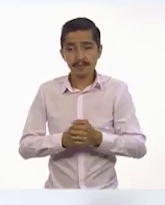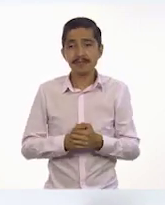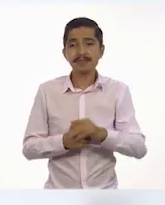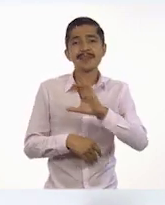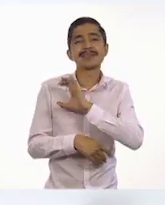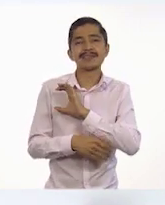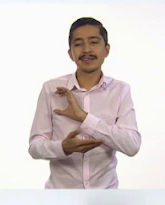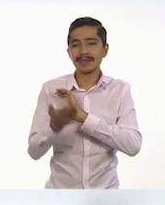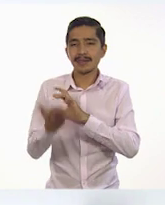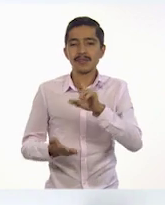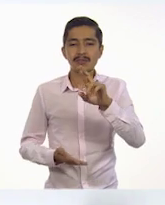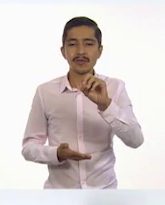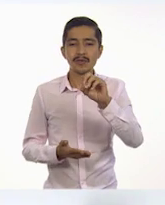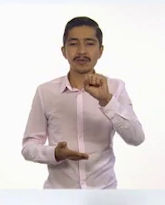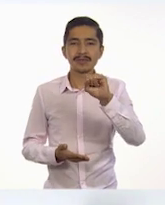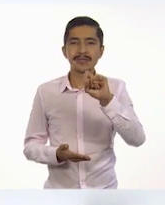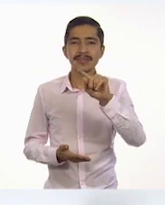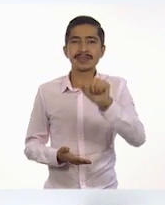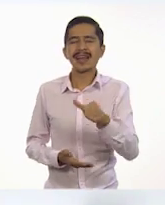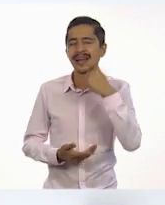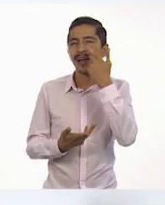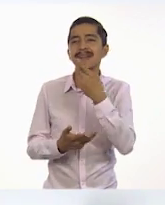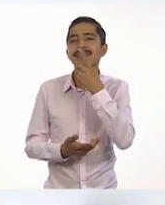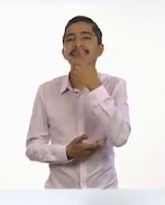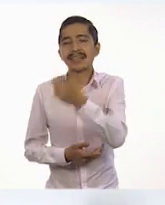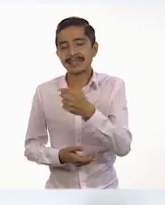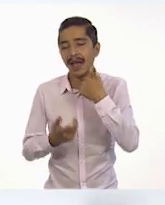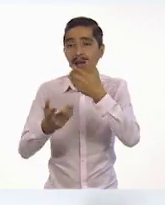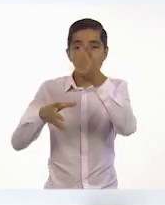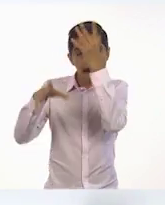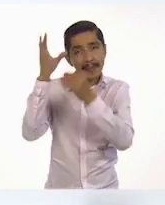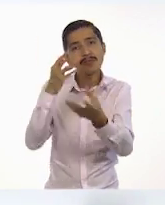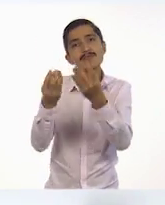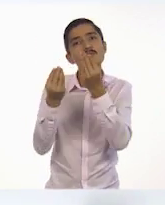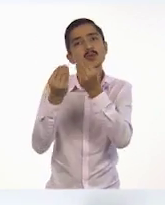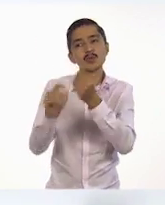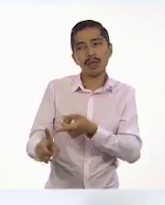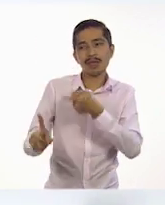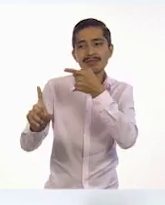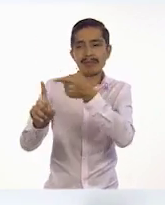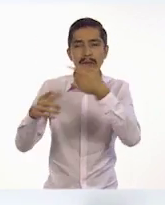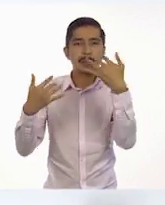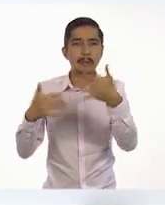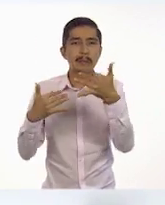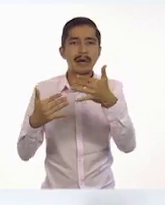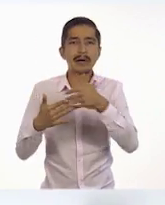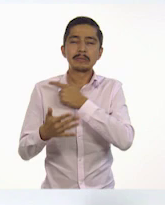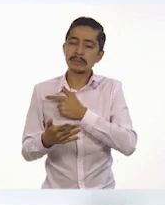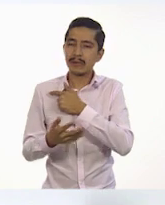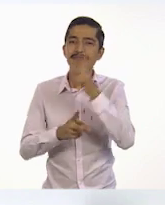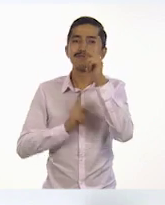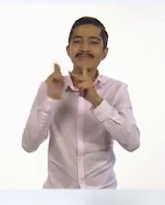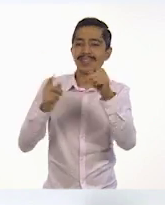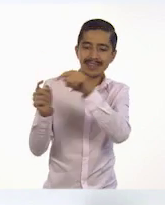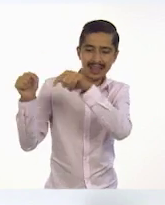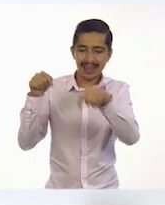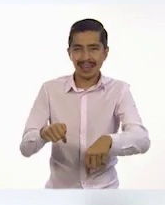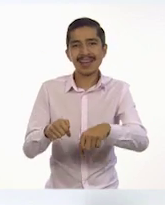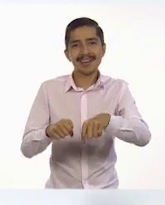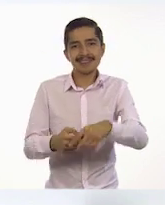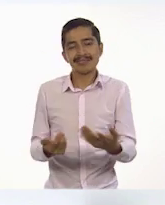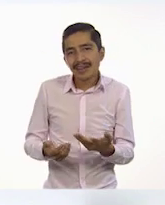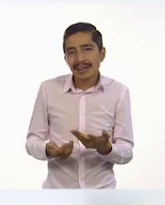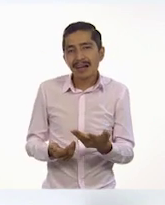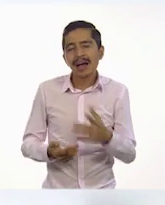Querida Rosita, queremos decirte que hemos aprendido mucho de ti. Y nos gusta que vengas a visitarnos al programa.